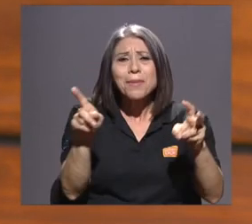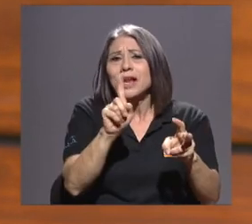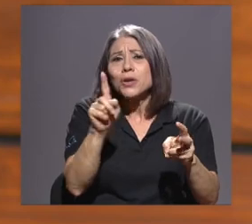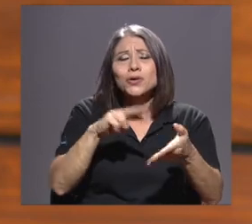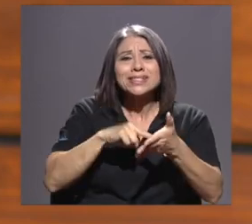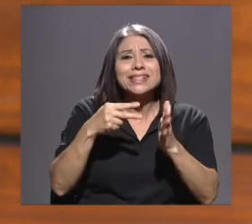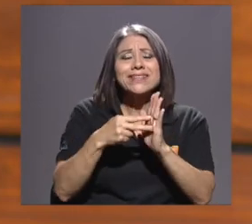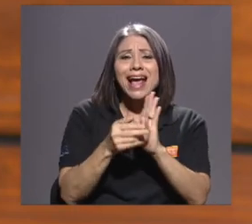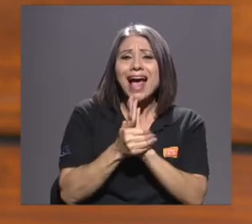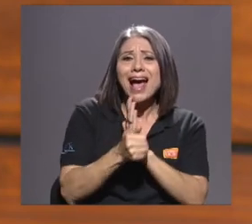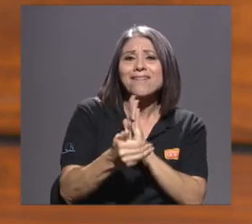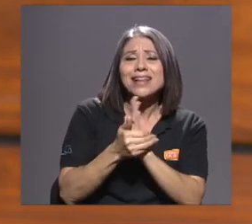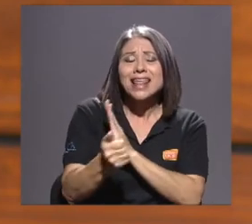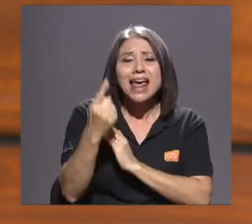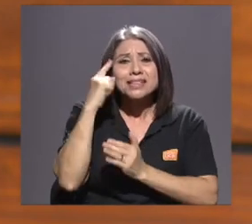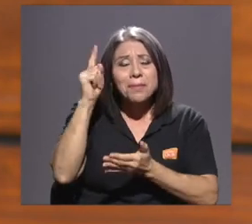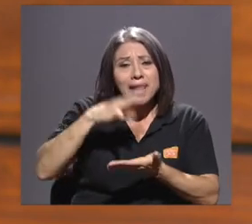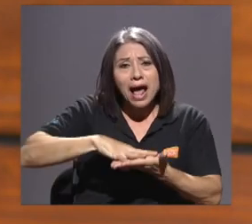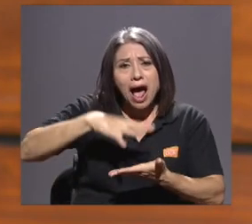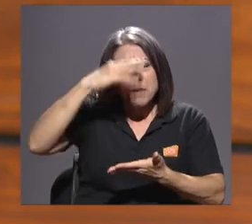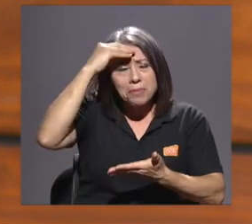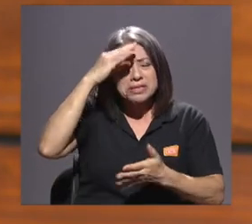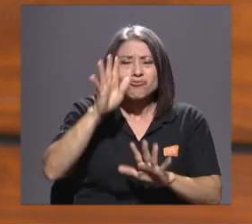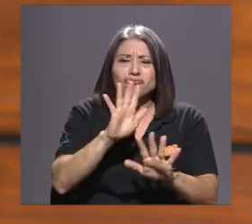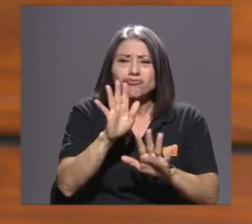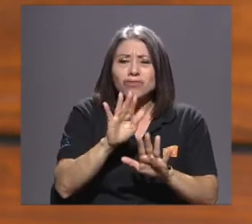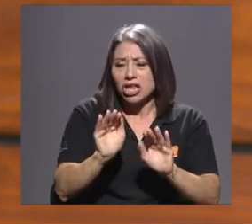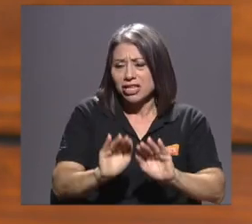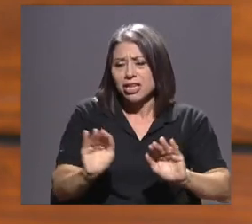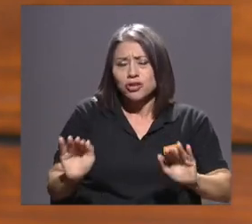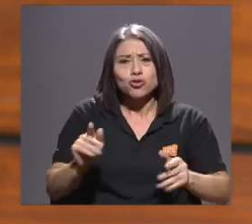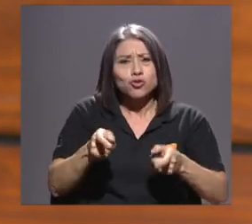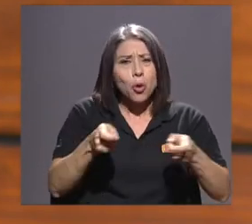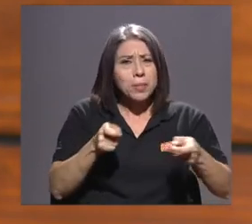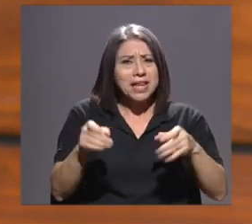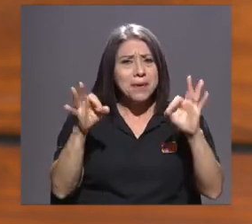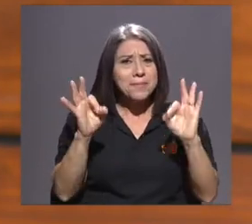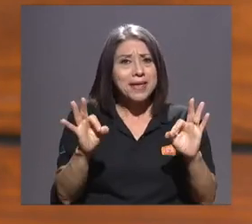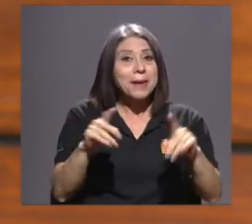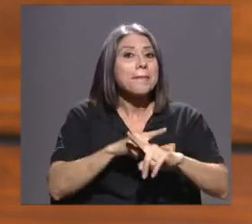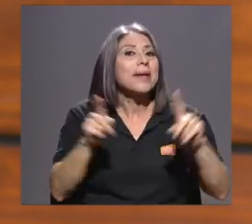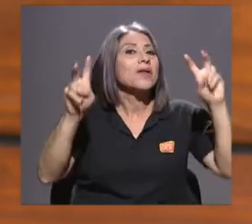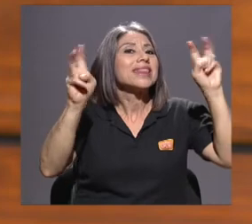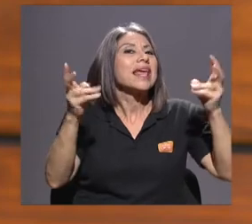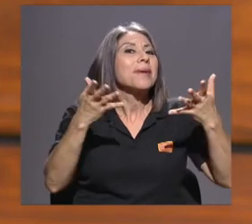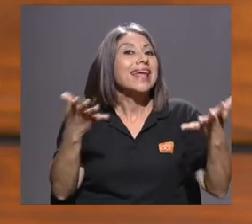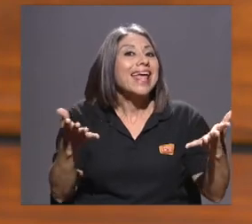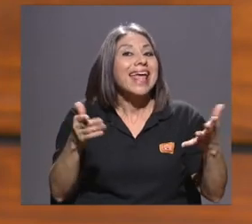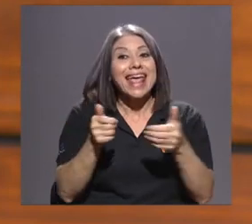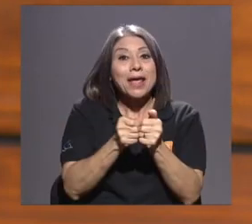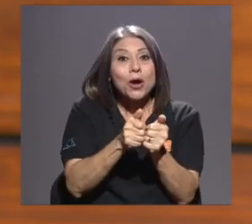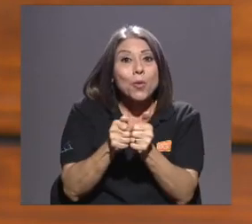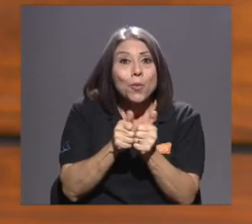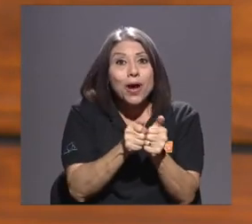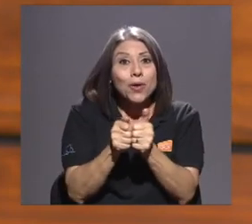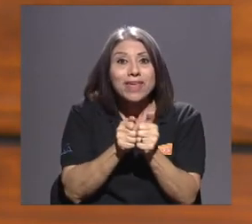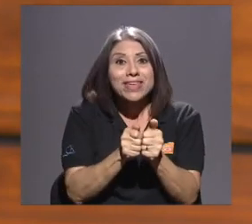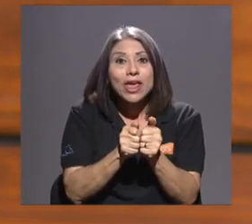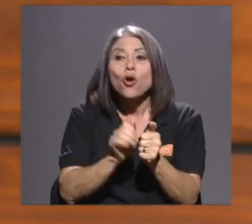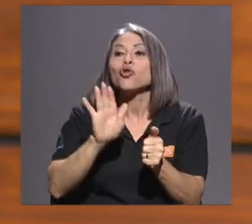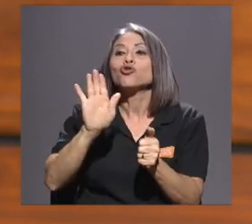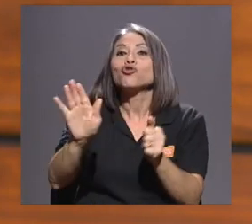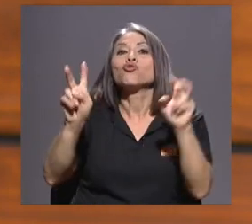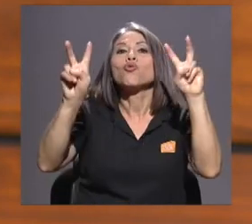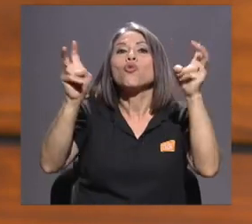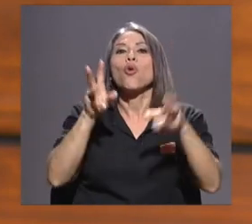alfabetización, porque eso ellos y ellas lo dominan. Era el contenido del videojuego, que para eso se le pagan a